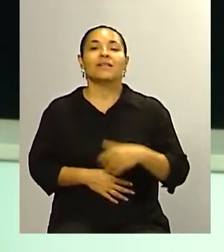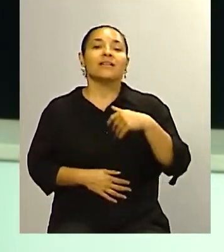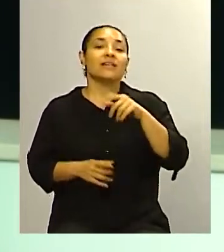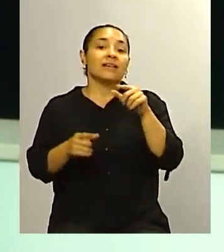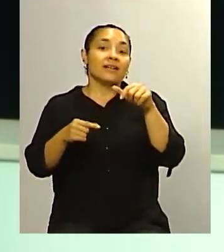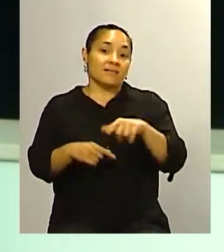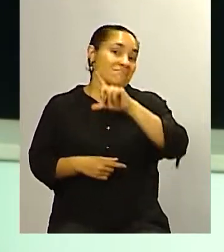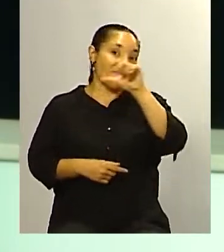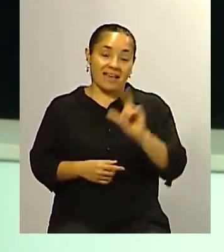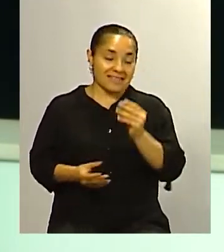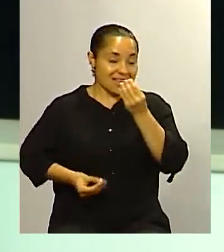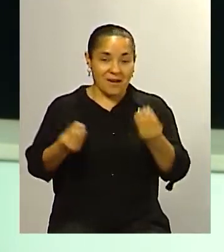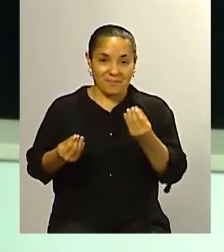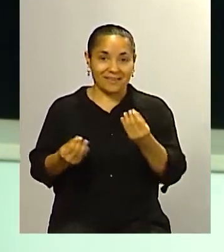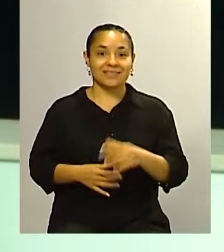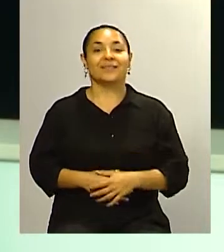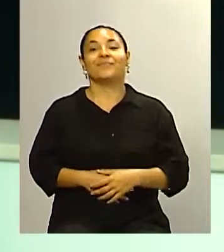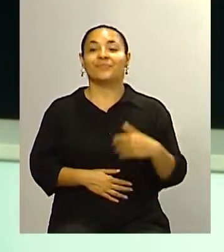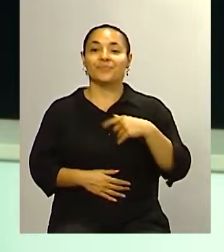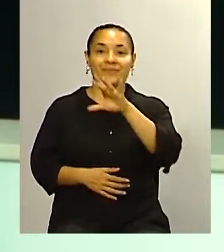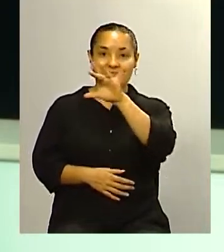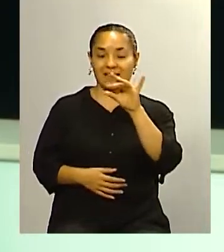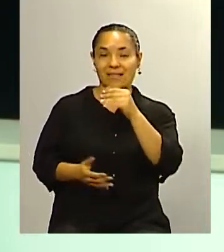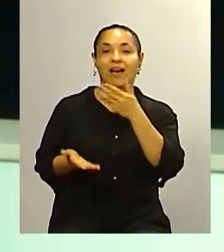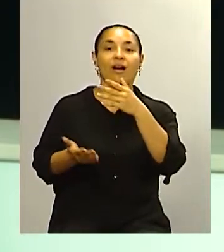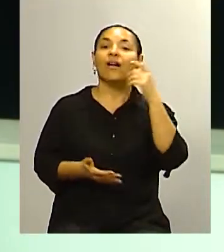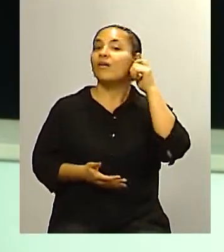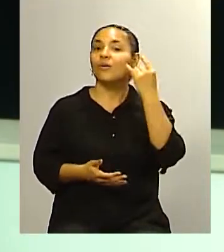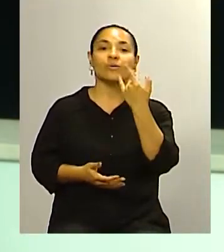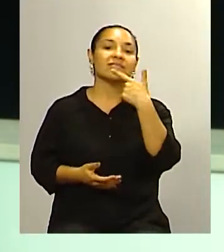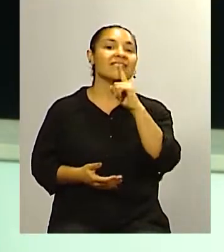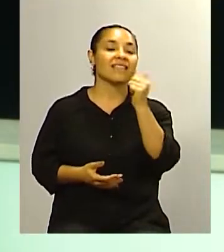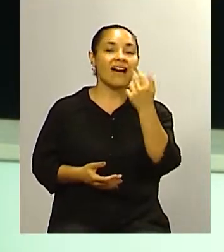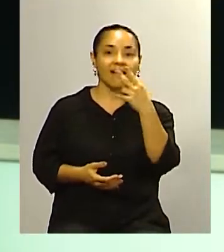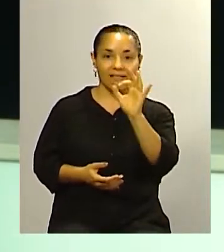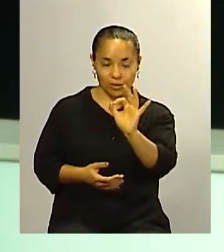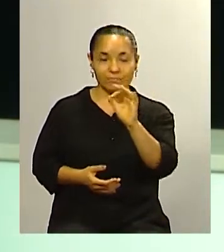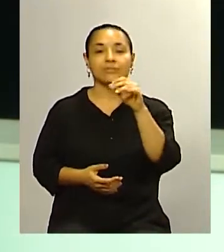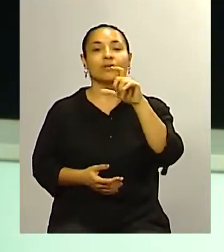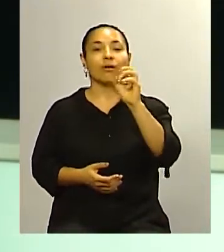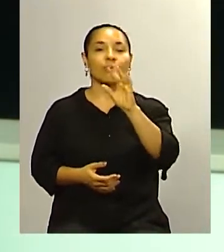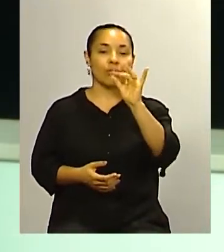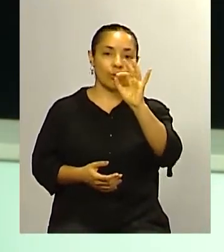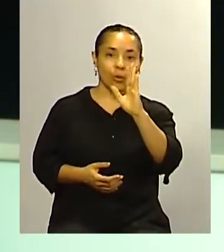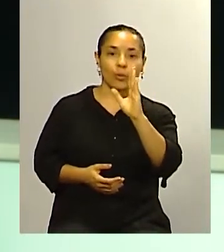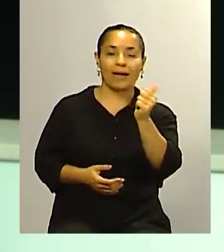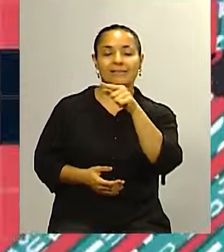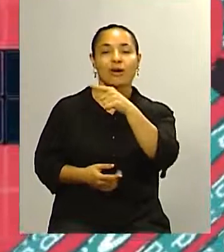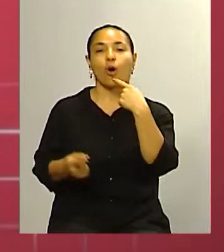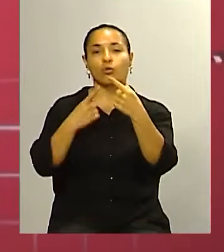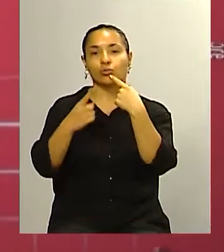el país y para eso en este caso convocamos a Gustavo Córdoba de la consultora Suban Córdoba a quien le vamos a dar la bienvenida